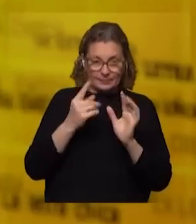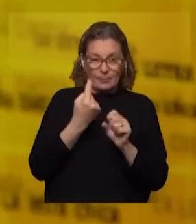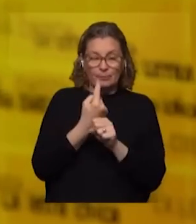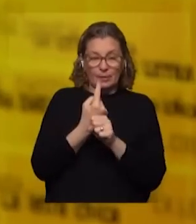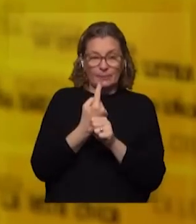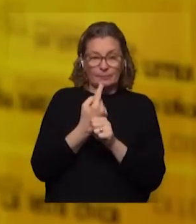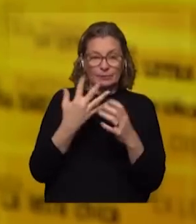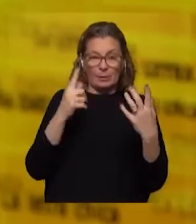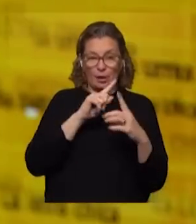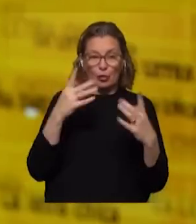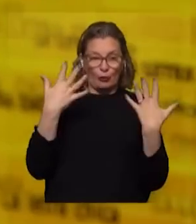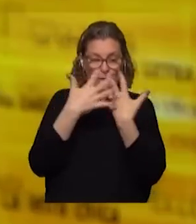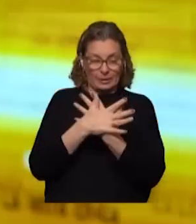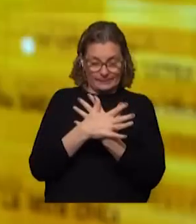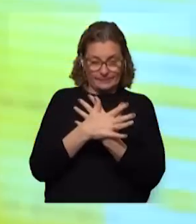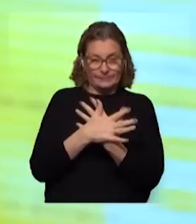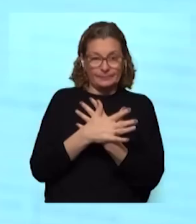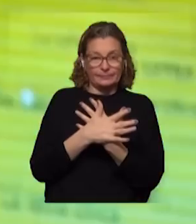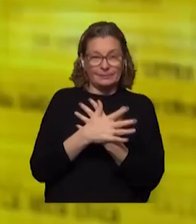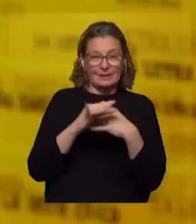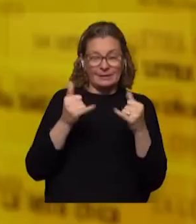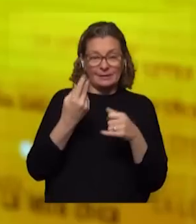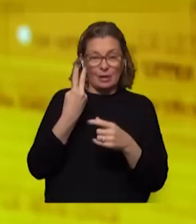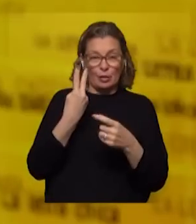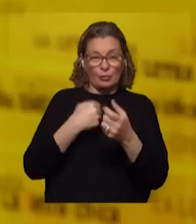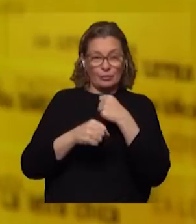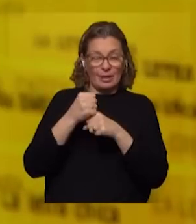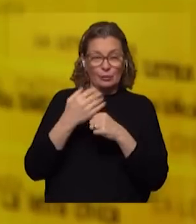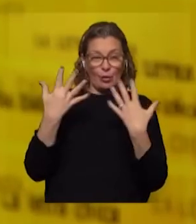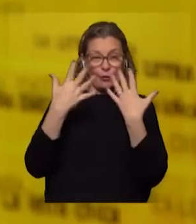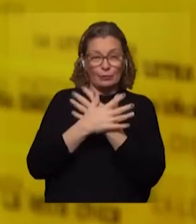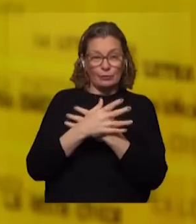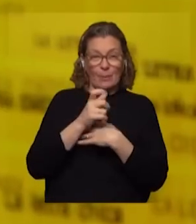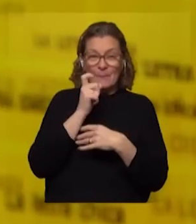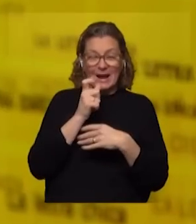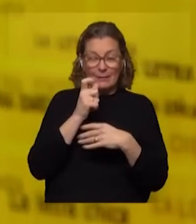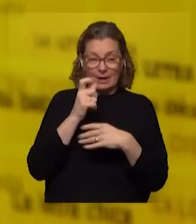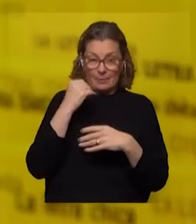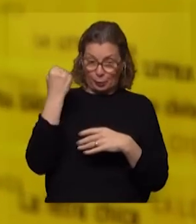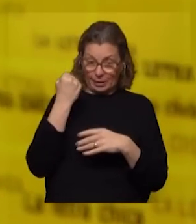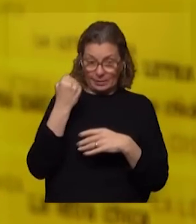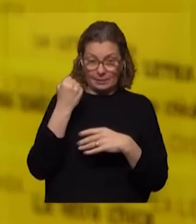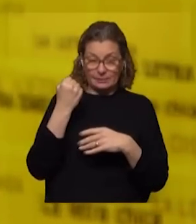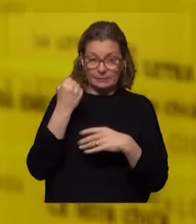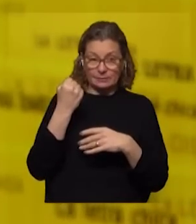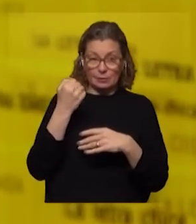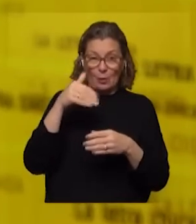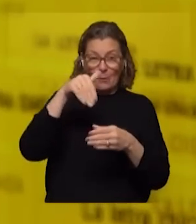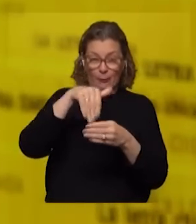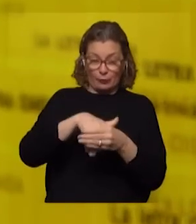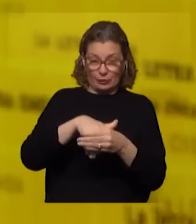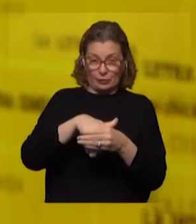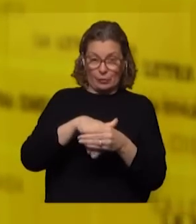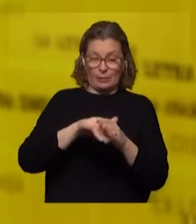para no confundir porque ya hace dos años una confusión grande con las palabras esto es plebiscito